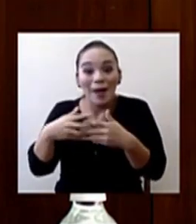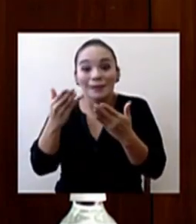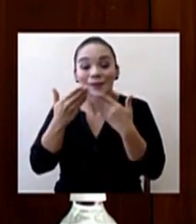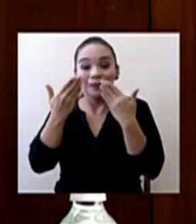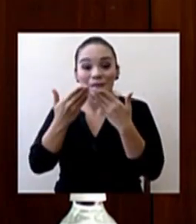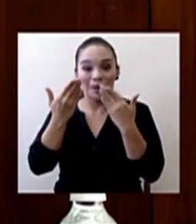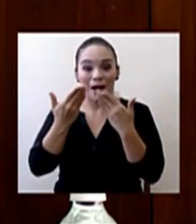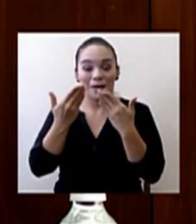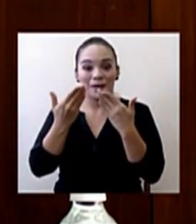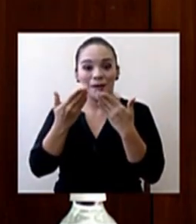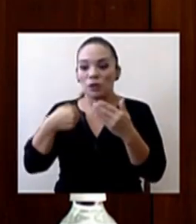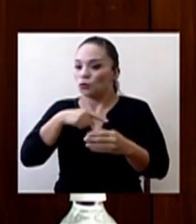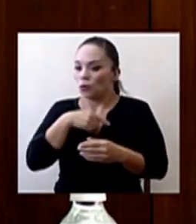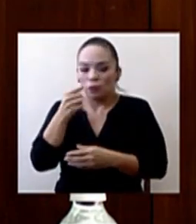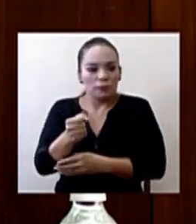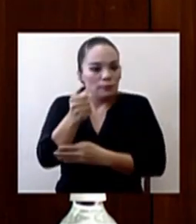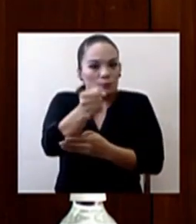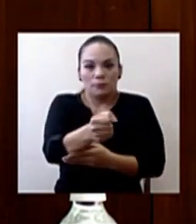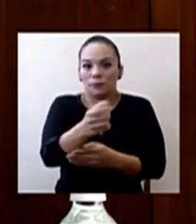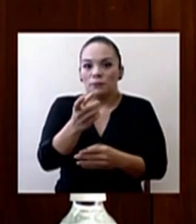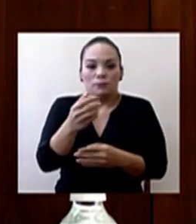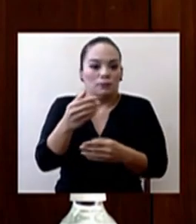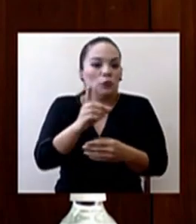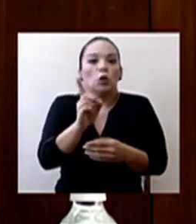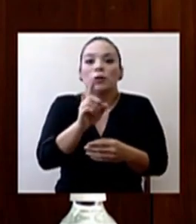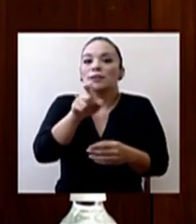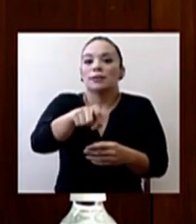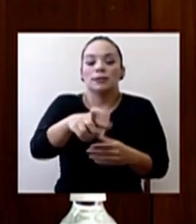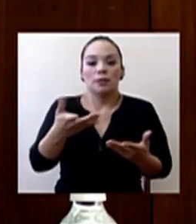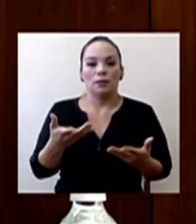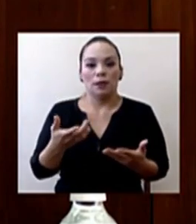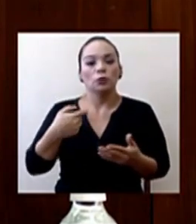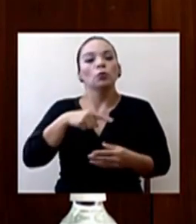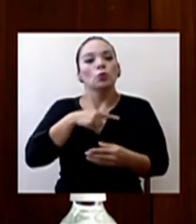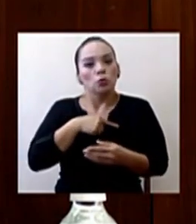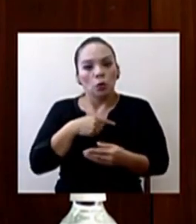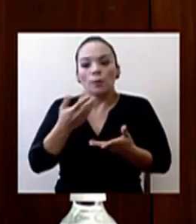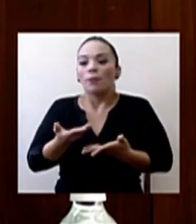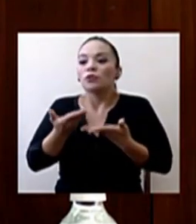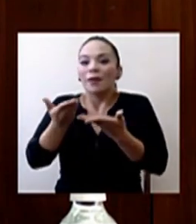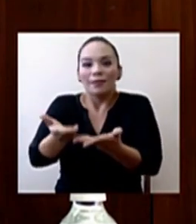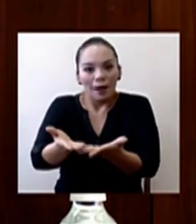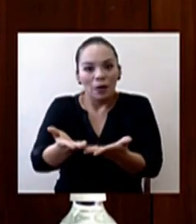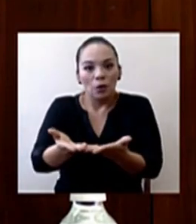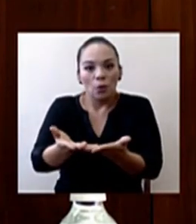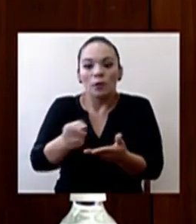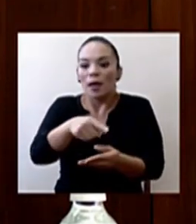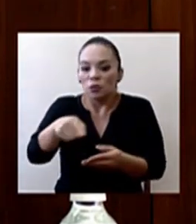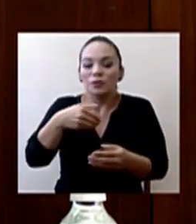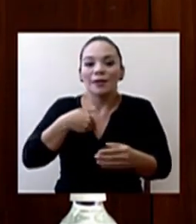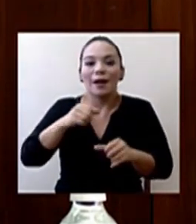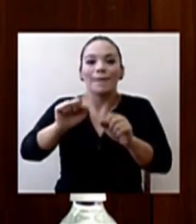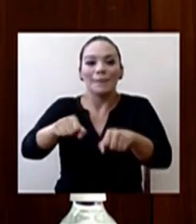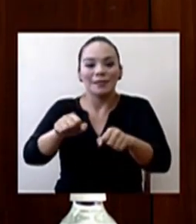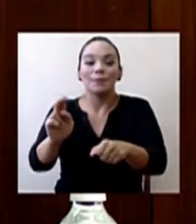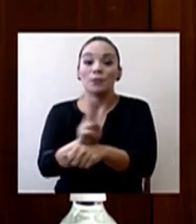donde tengan que colocarse. O sea, vamos a distribuirlos donde haya capacidad para utilizarlos. Eso no es solo poner un